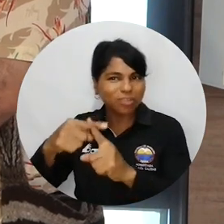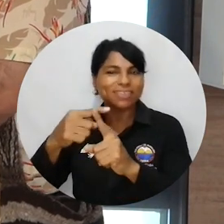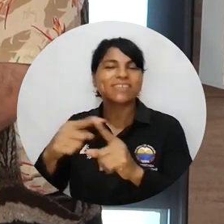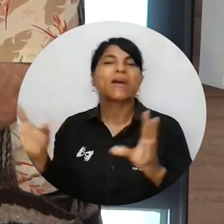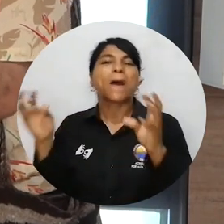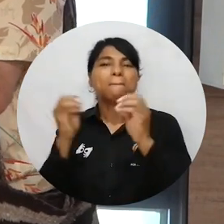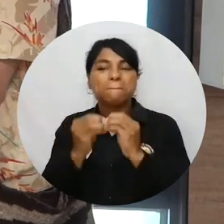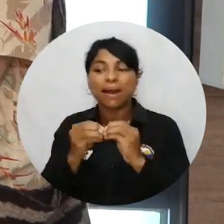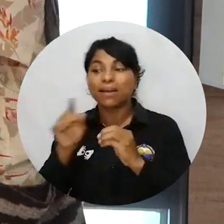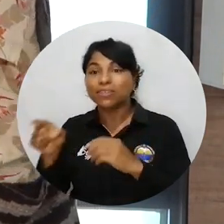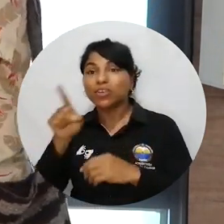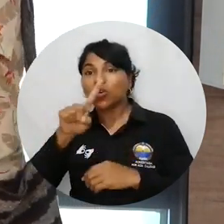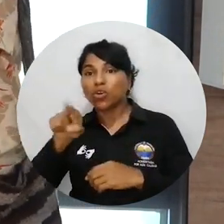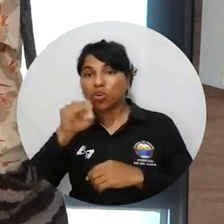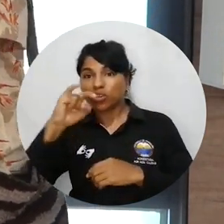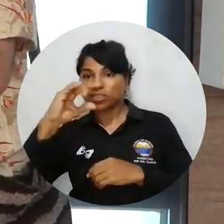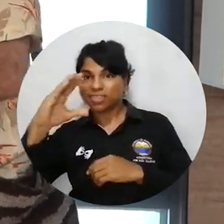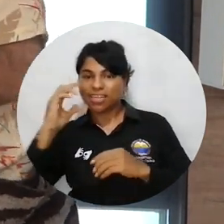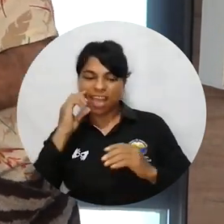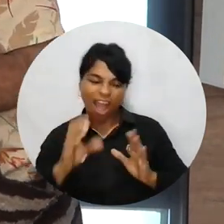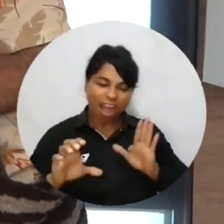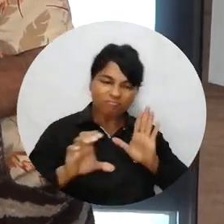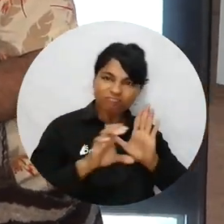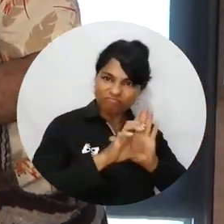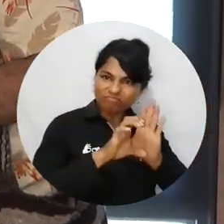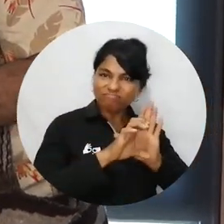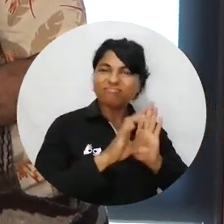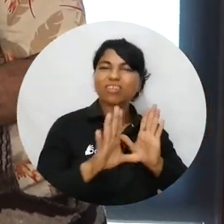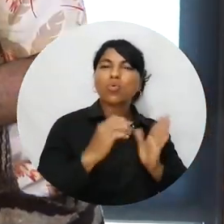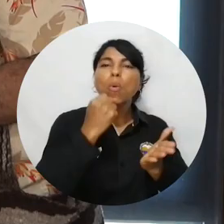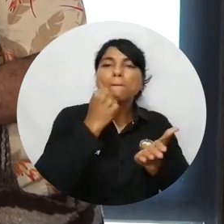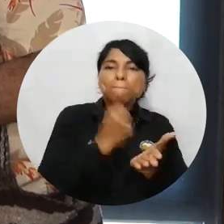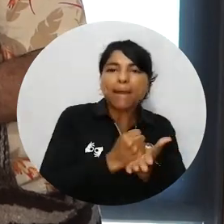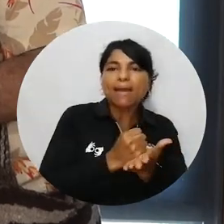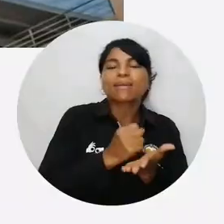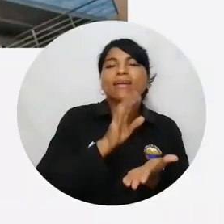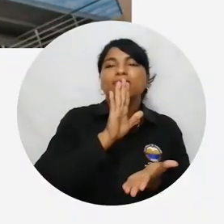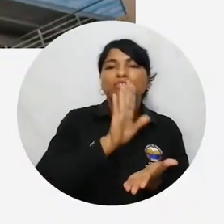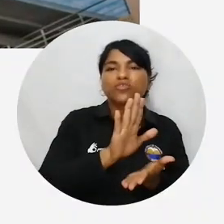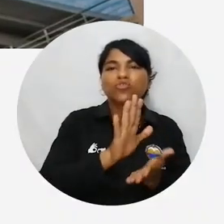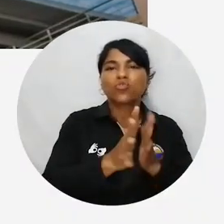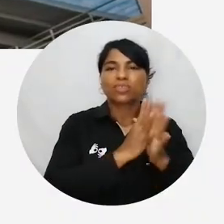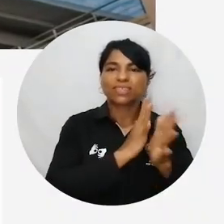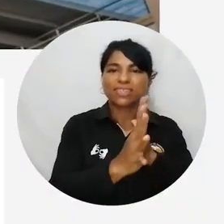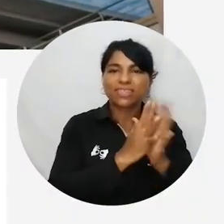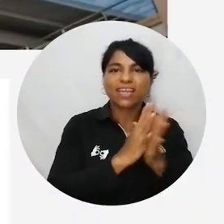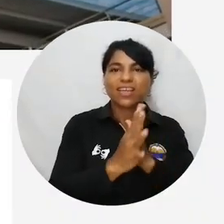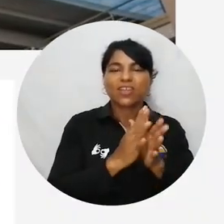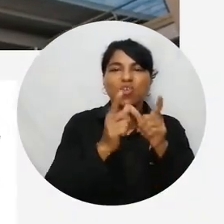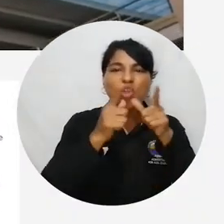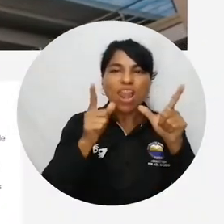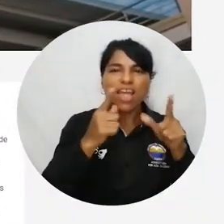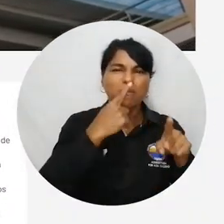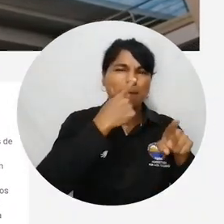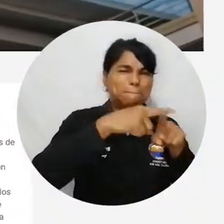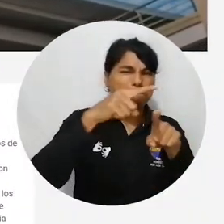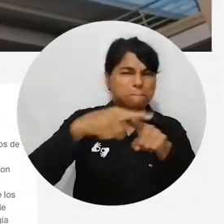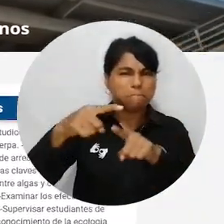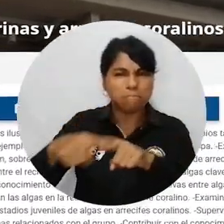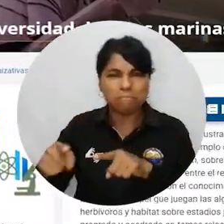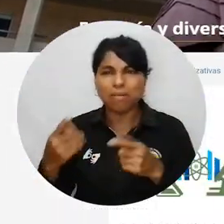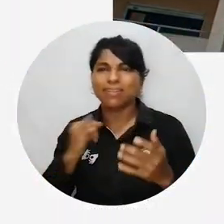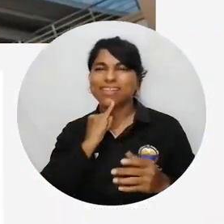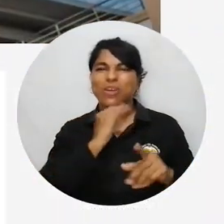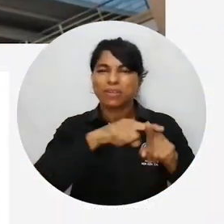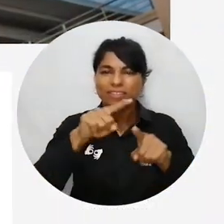certificación de marcas para el Centro de Plurilingüismo, el Grupo de Investigación Ecológica y Diversidad de Algas Marinas y Arrecifes Coralinos,